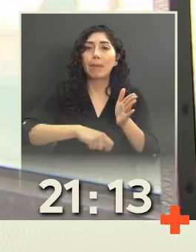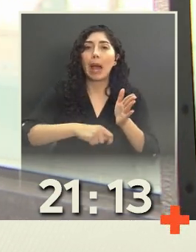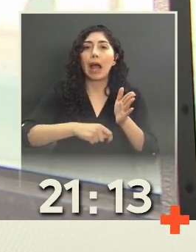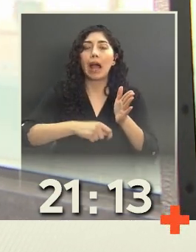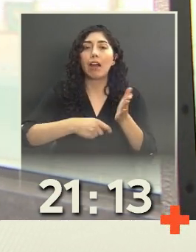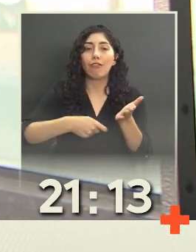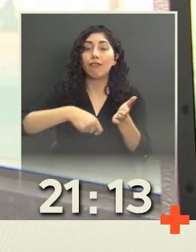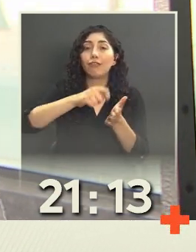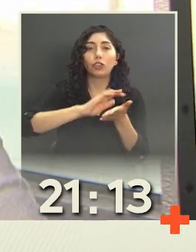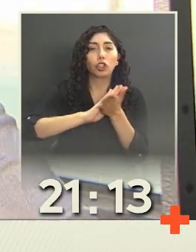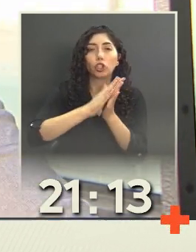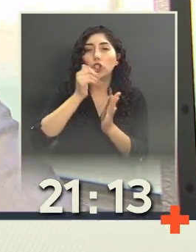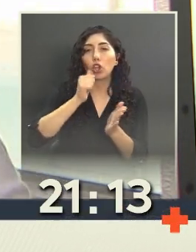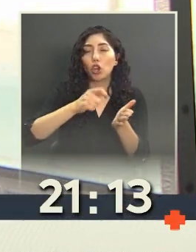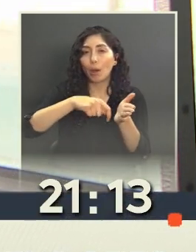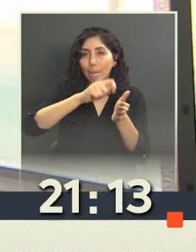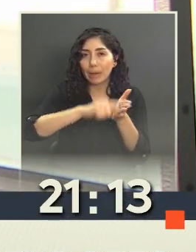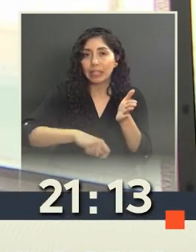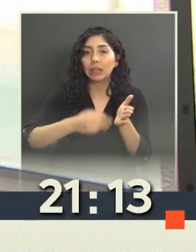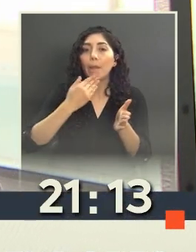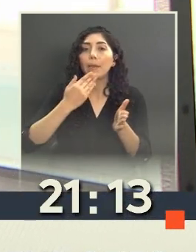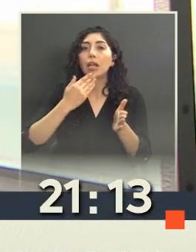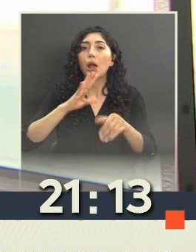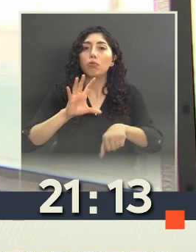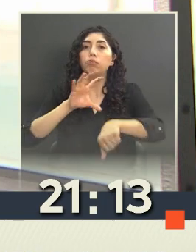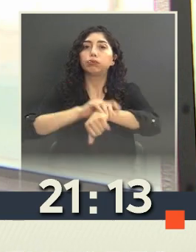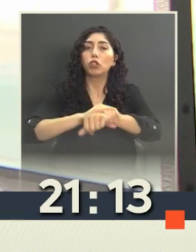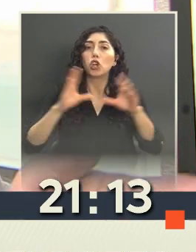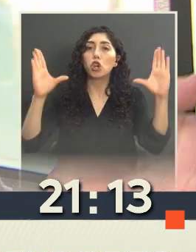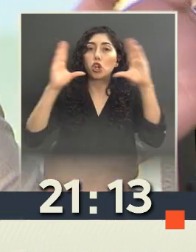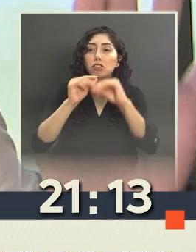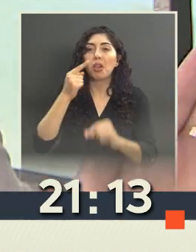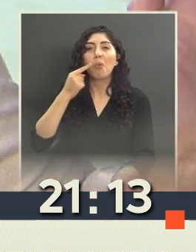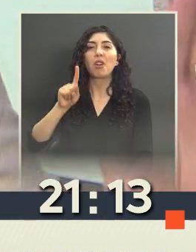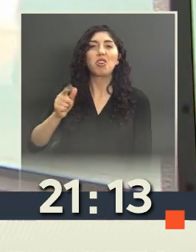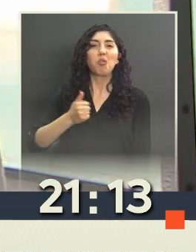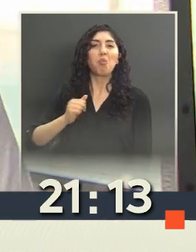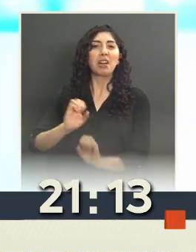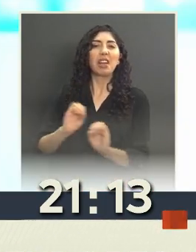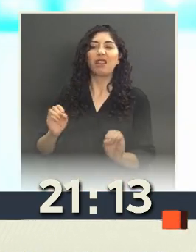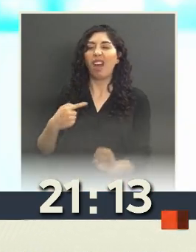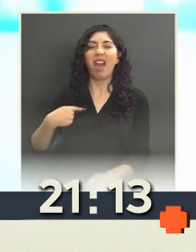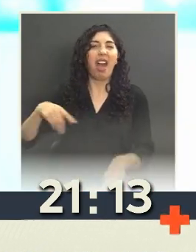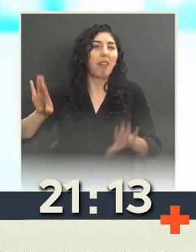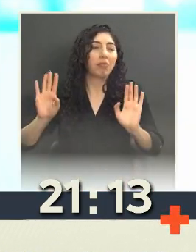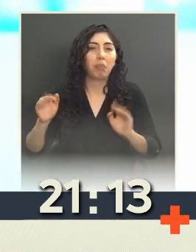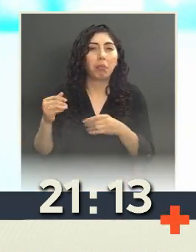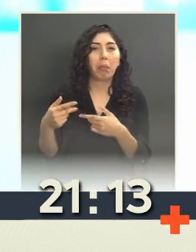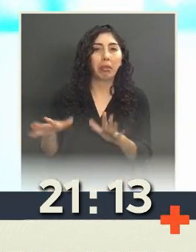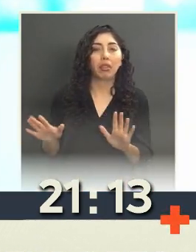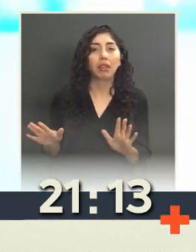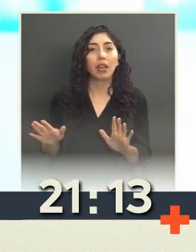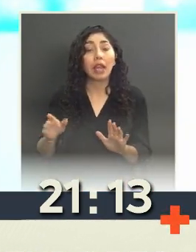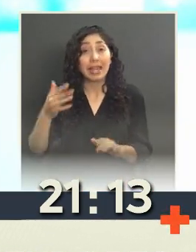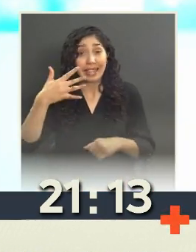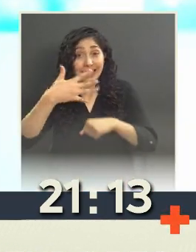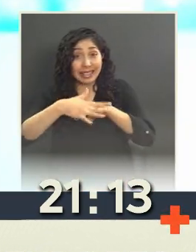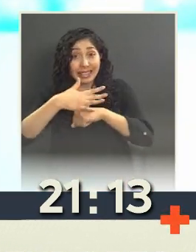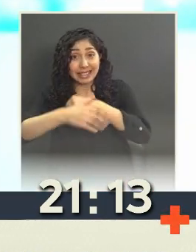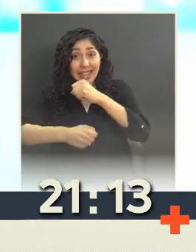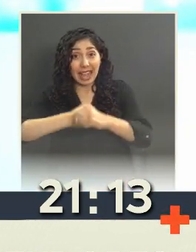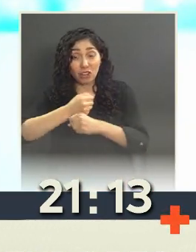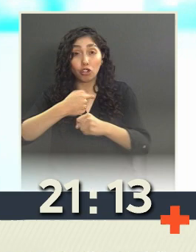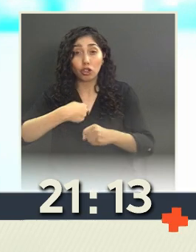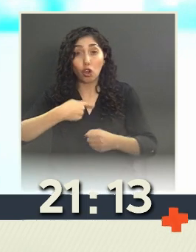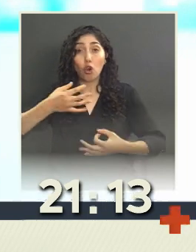hacer reclusión nocturna y él no cumplió nada. Él no hizo nada. Él dijo, nada, si a no me van a llevar preso. En los 15 años que llevo como jueza de familia,